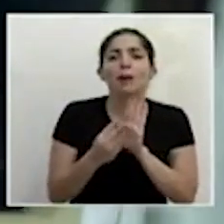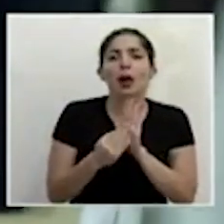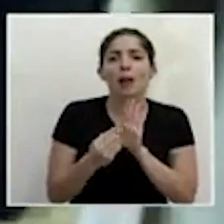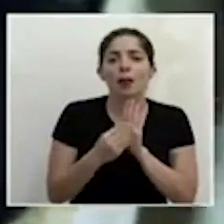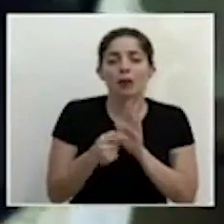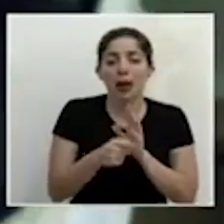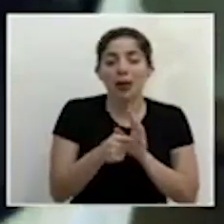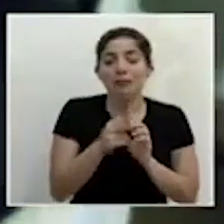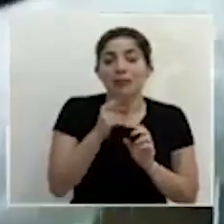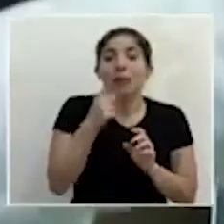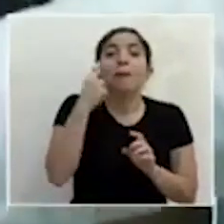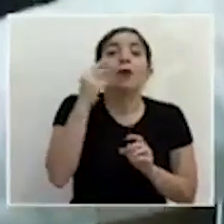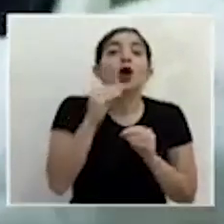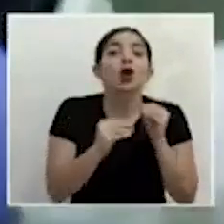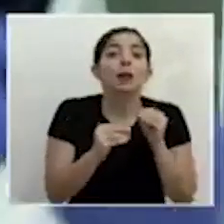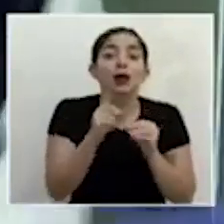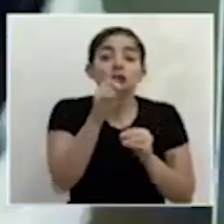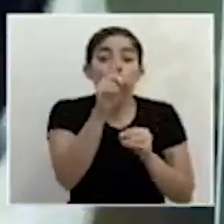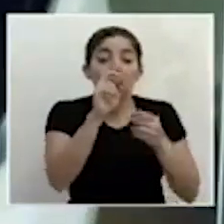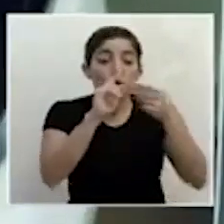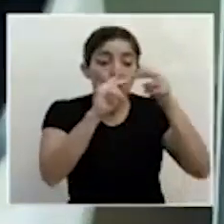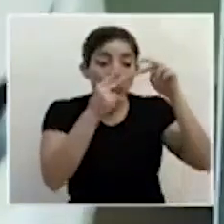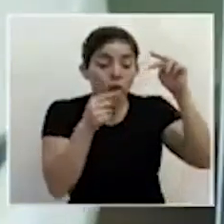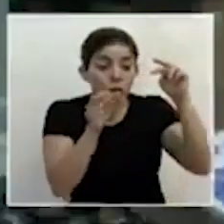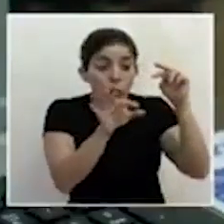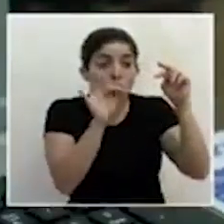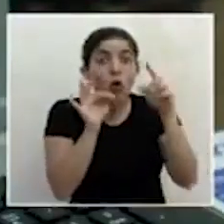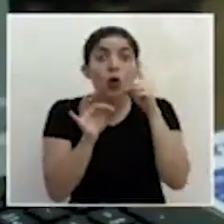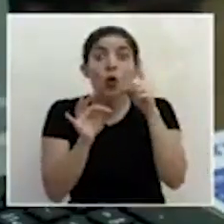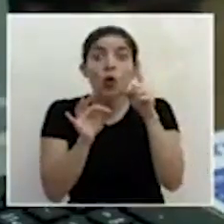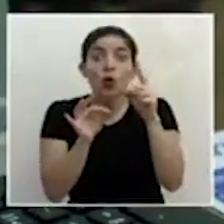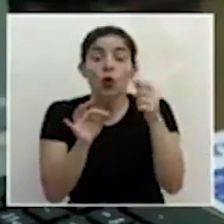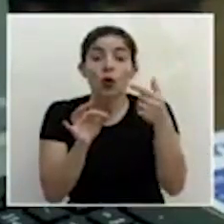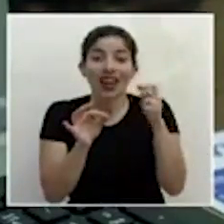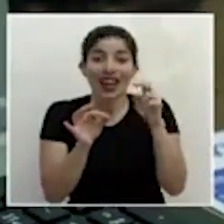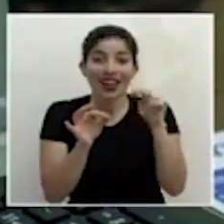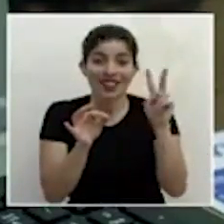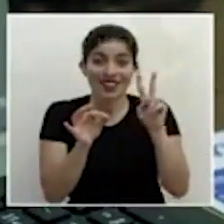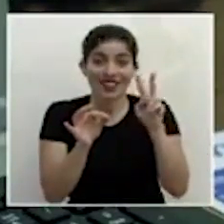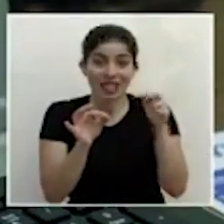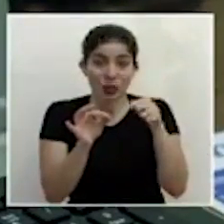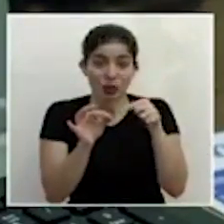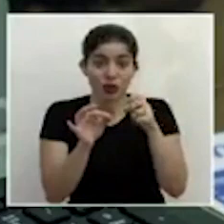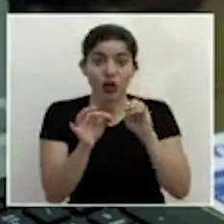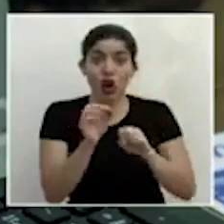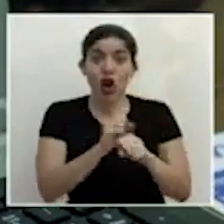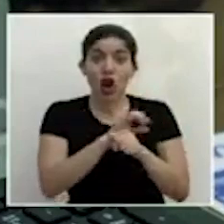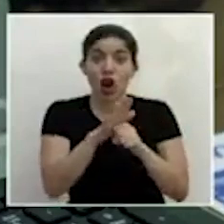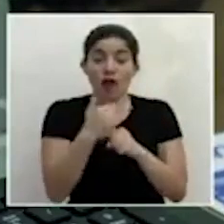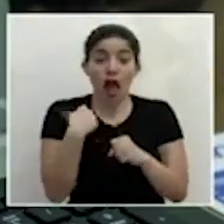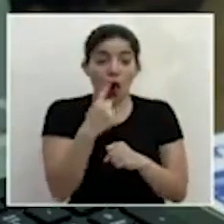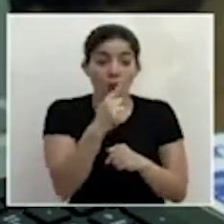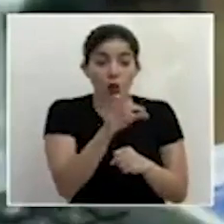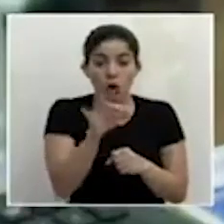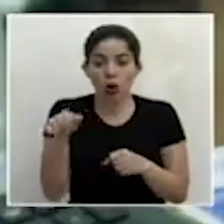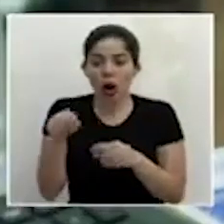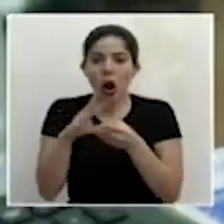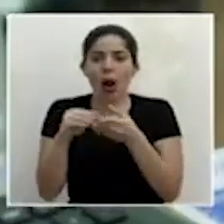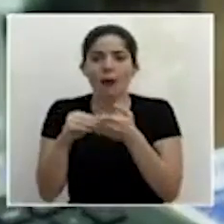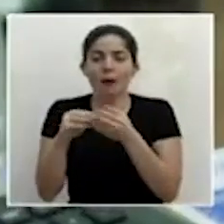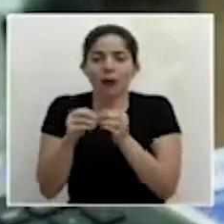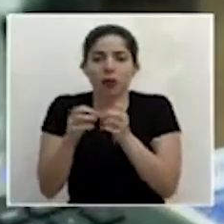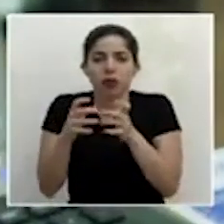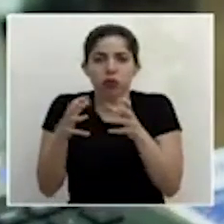al menos uno de los genes, si está presente, del virus del que genera el COVID-19. Y hay una